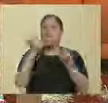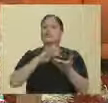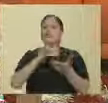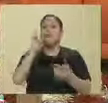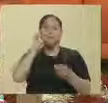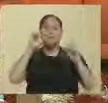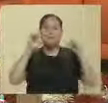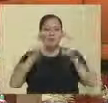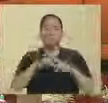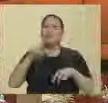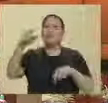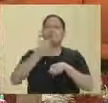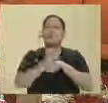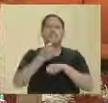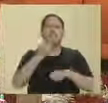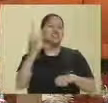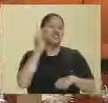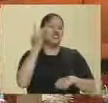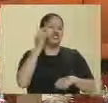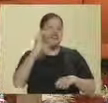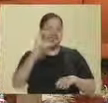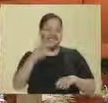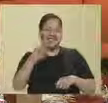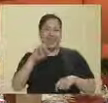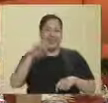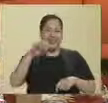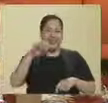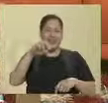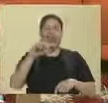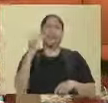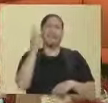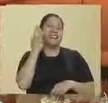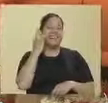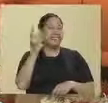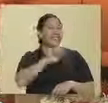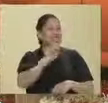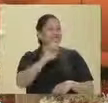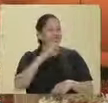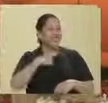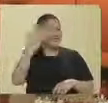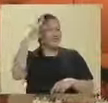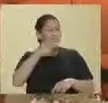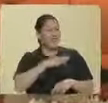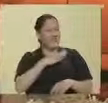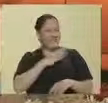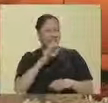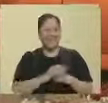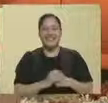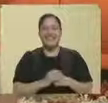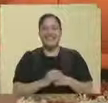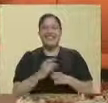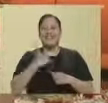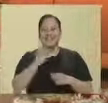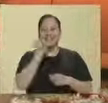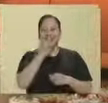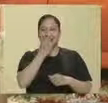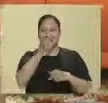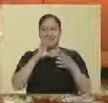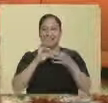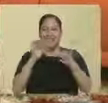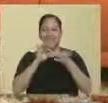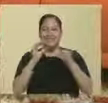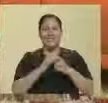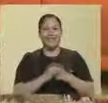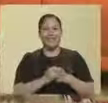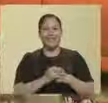Nos vemos mañana. sangrona. Claro que no. en lo absoluto Si yo soy un sol, hombre. Yo les quiero platicar a todos